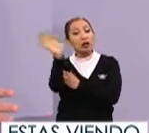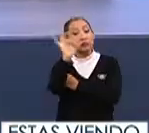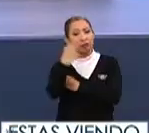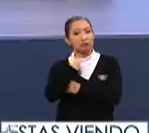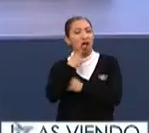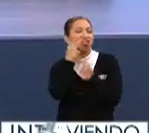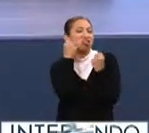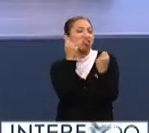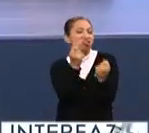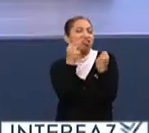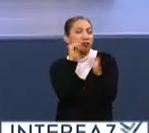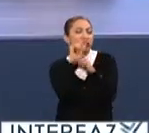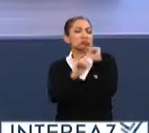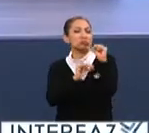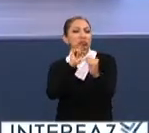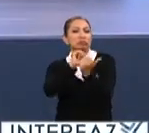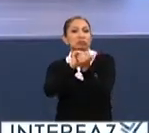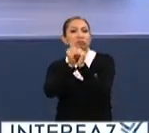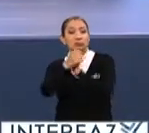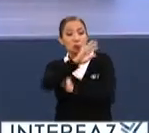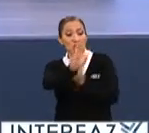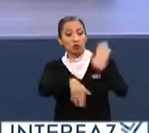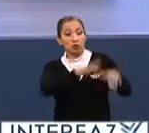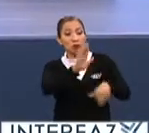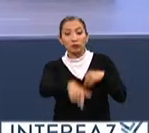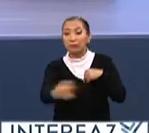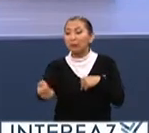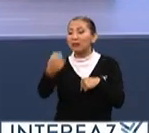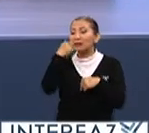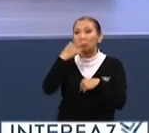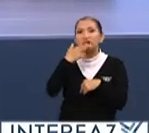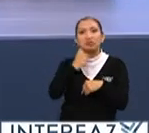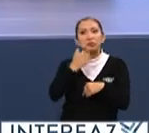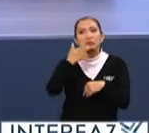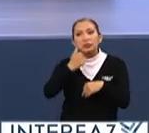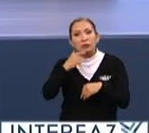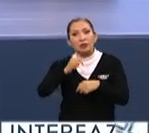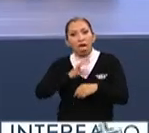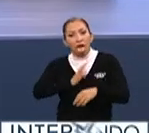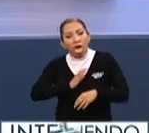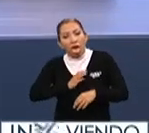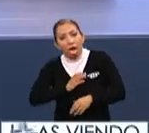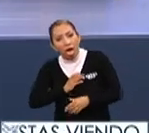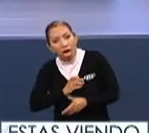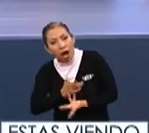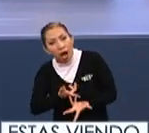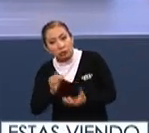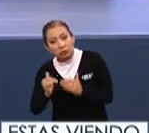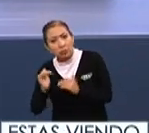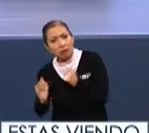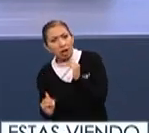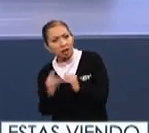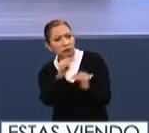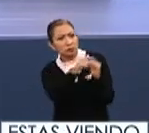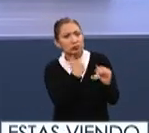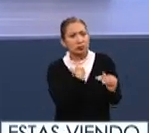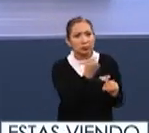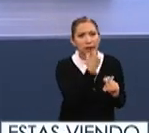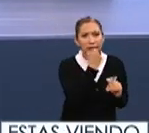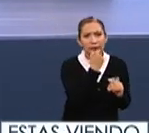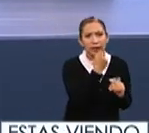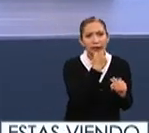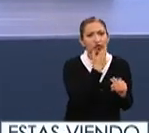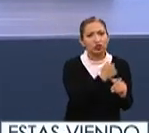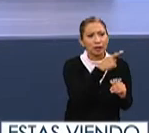controlamos esta situación más fallecimientos por estas bacterias que por el cáncer lo cual es verdaderamente una